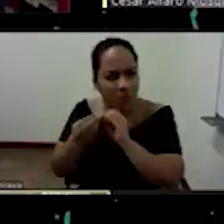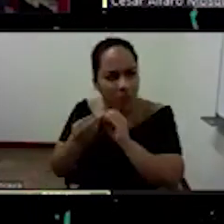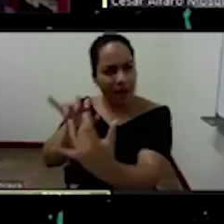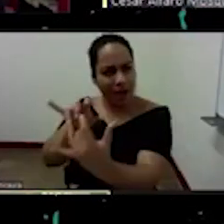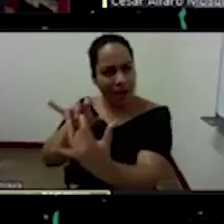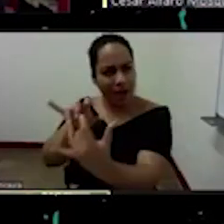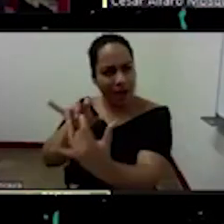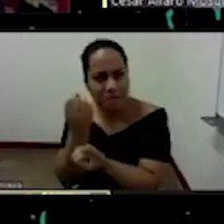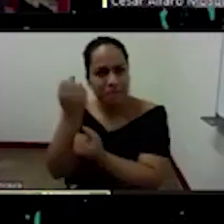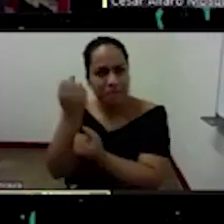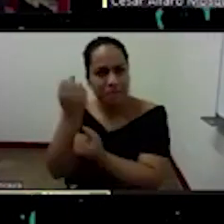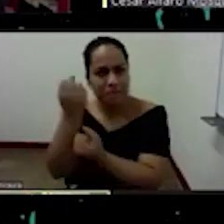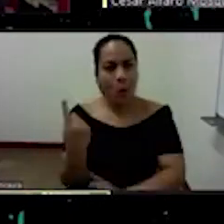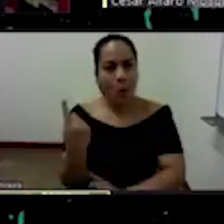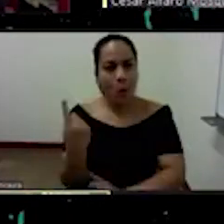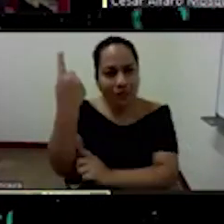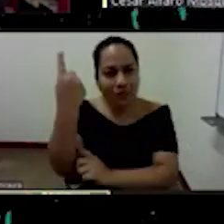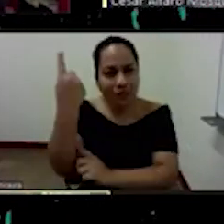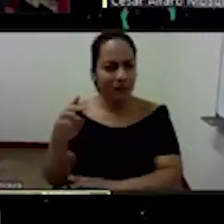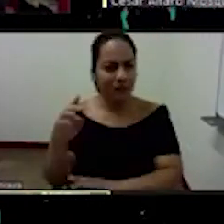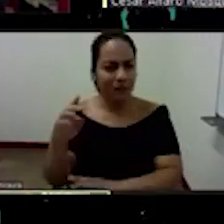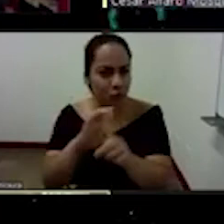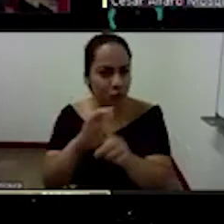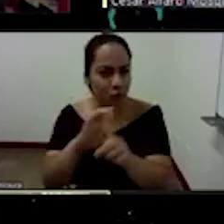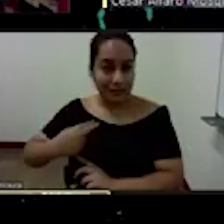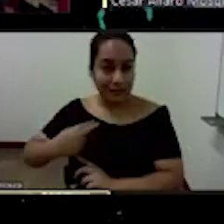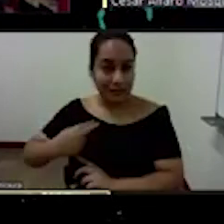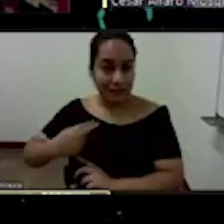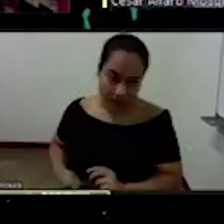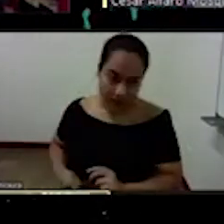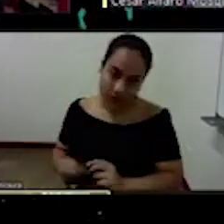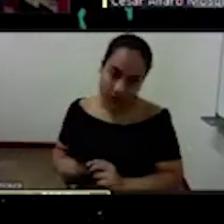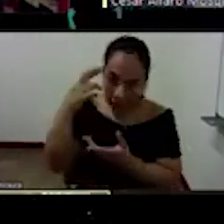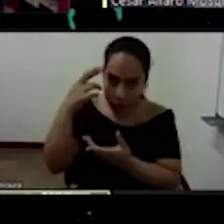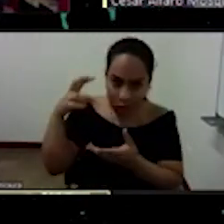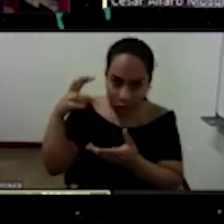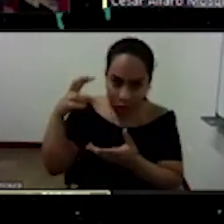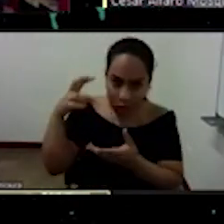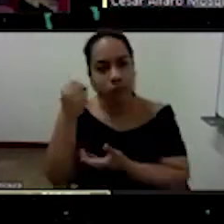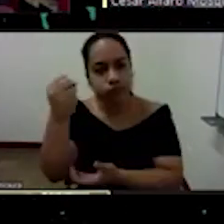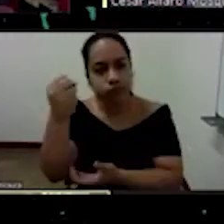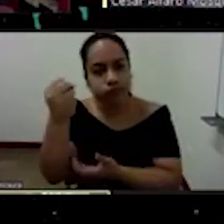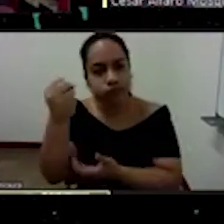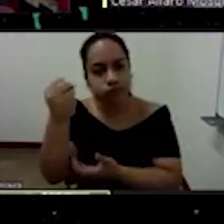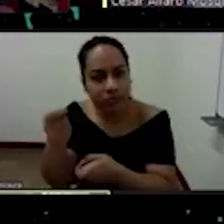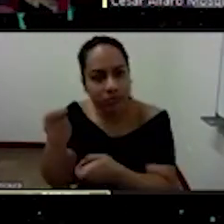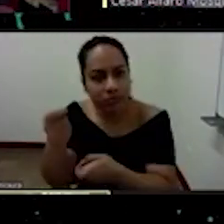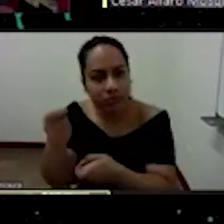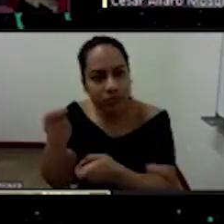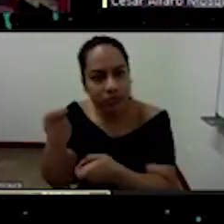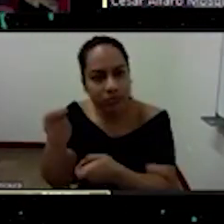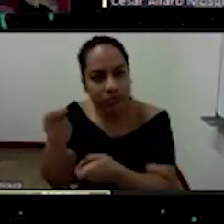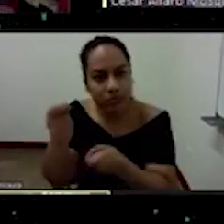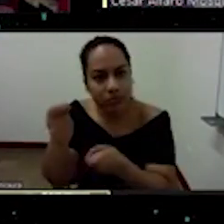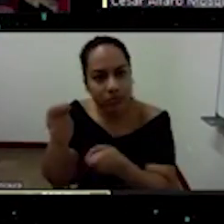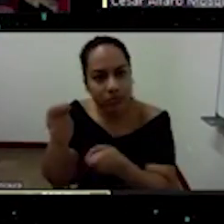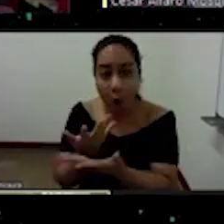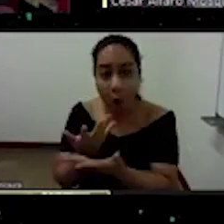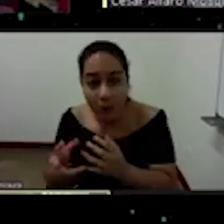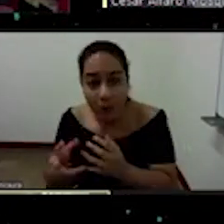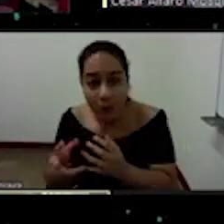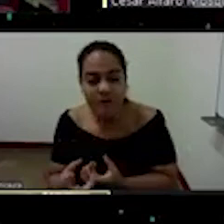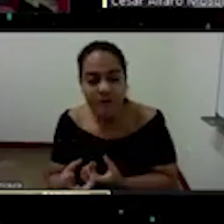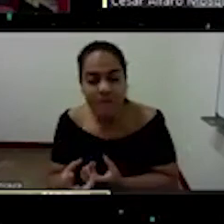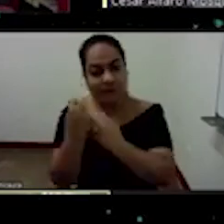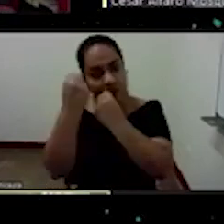como cultural y evidentemente capitalista logra conjurar esa impotencia de la senectud de